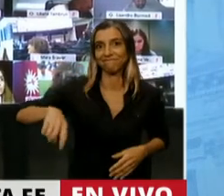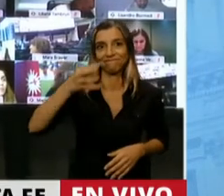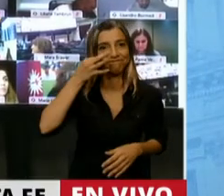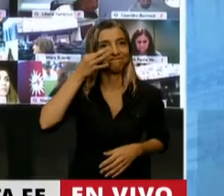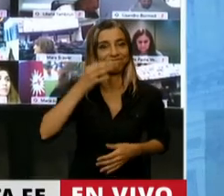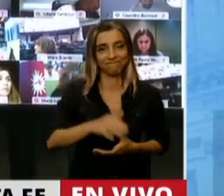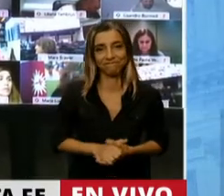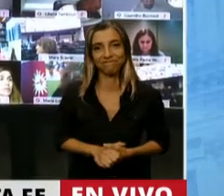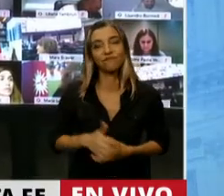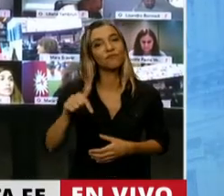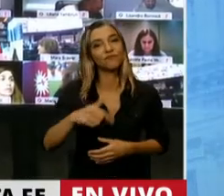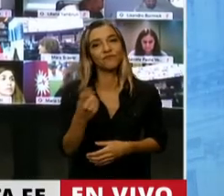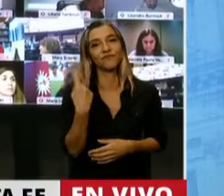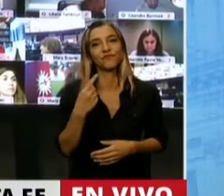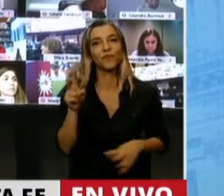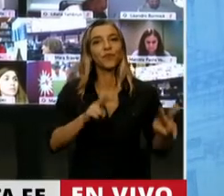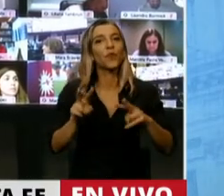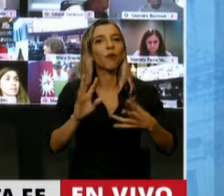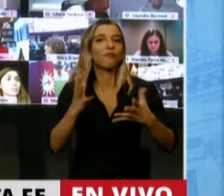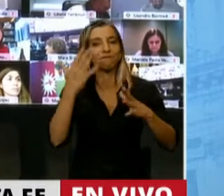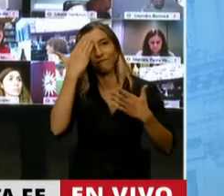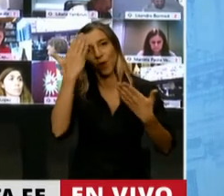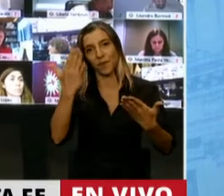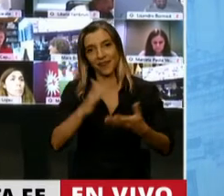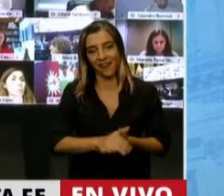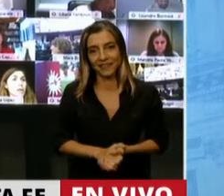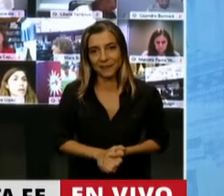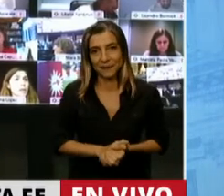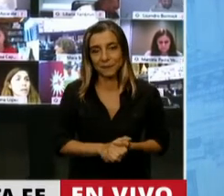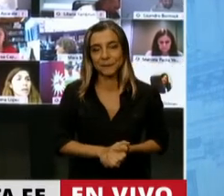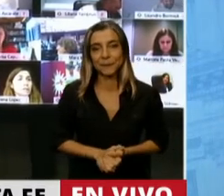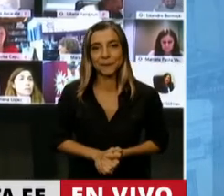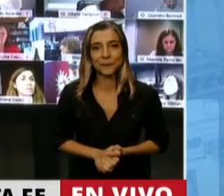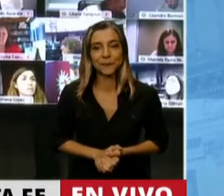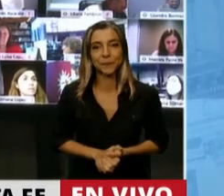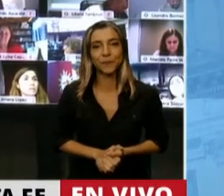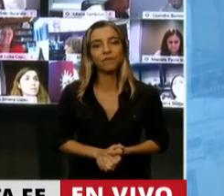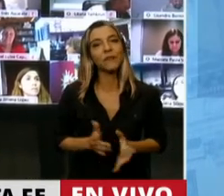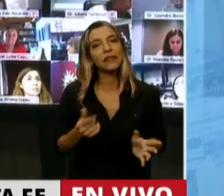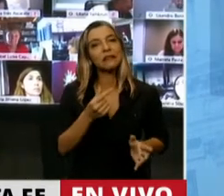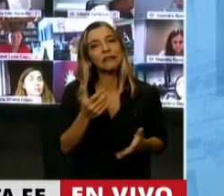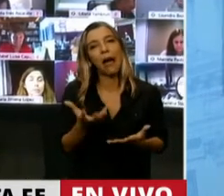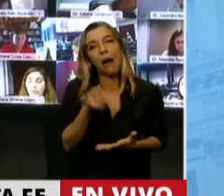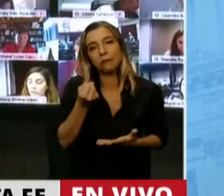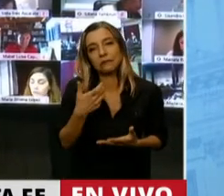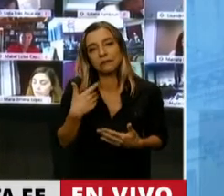de homenajear. Pero voy a aprovechar algunas definiciones que han tenido para